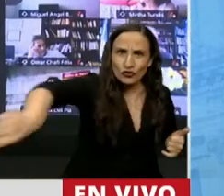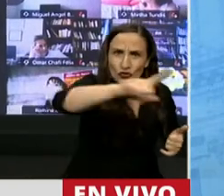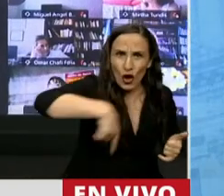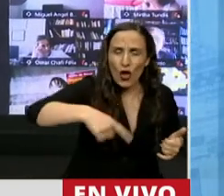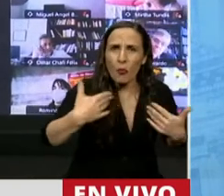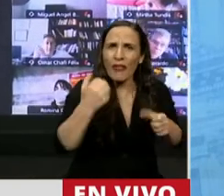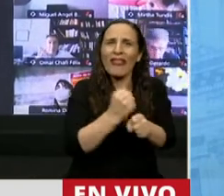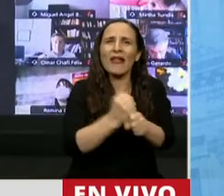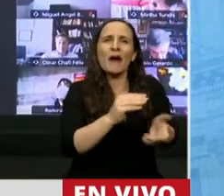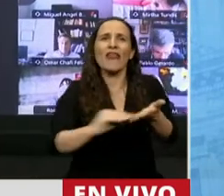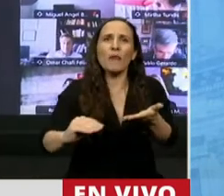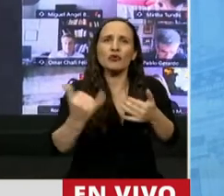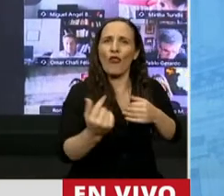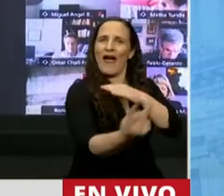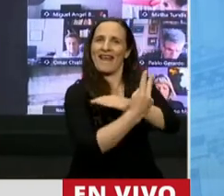cumplir con nuestra función.